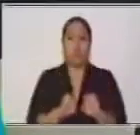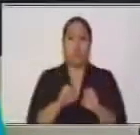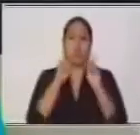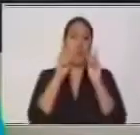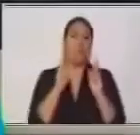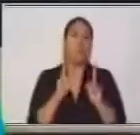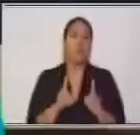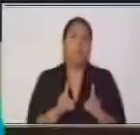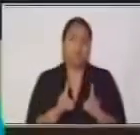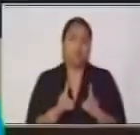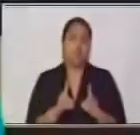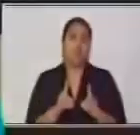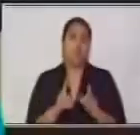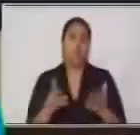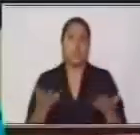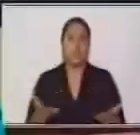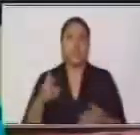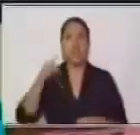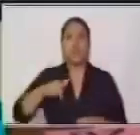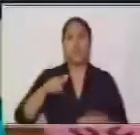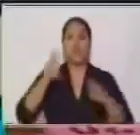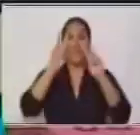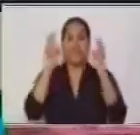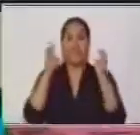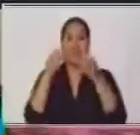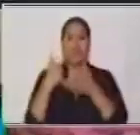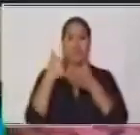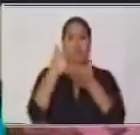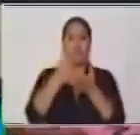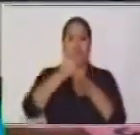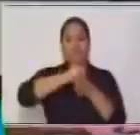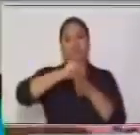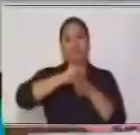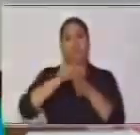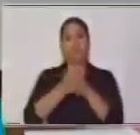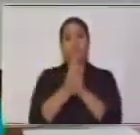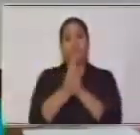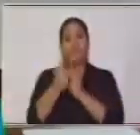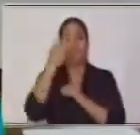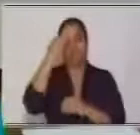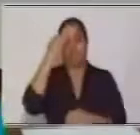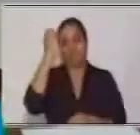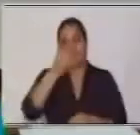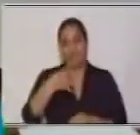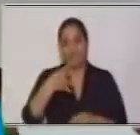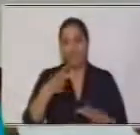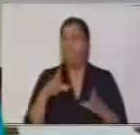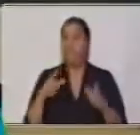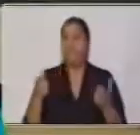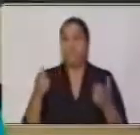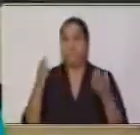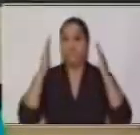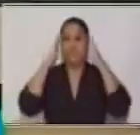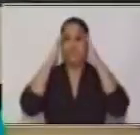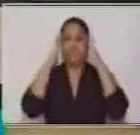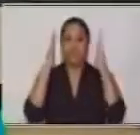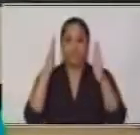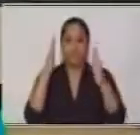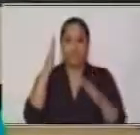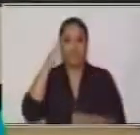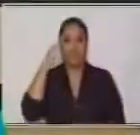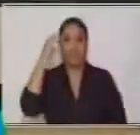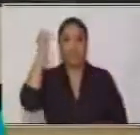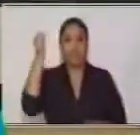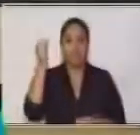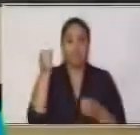algún tipo de discapacidad, este tema les va a ayudar a ejercitar habilidades y destrezas como la atención, la memoria, la